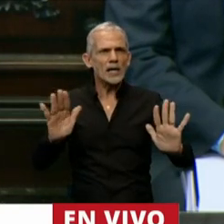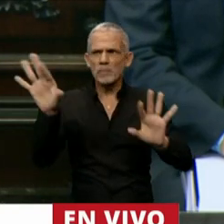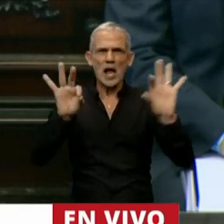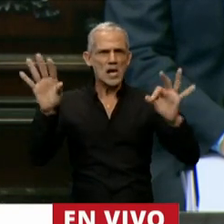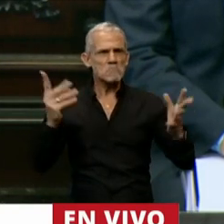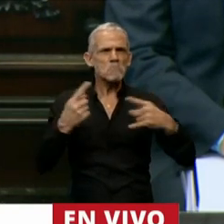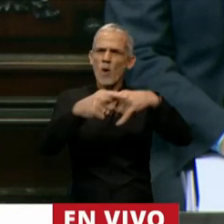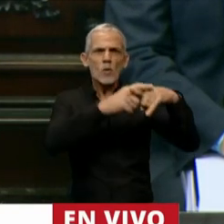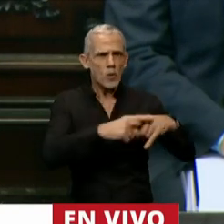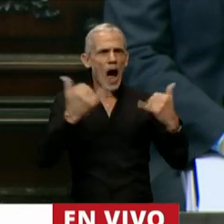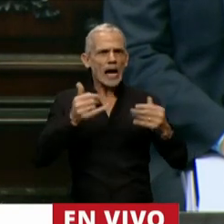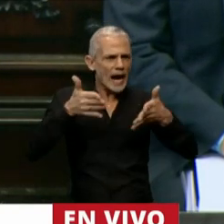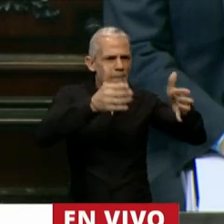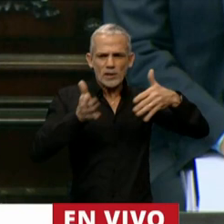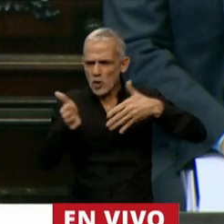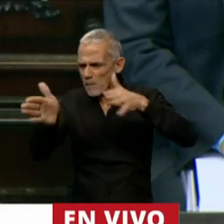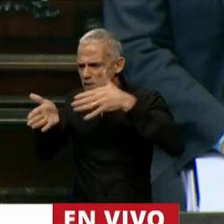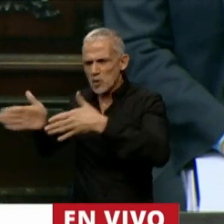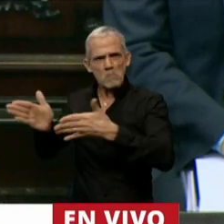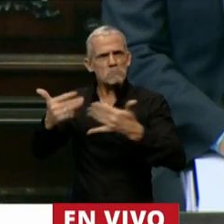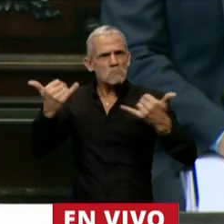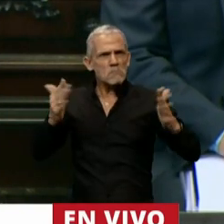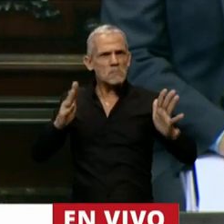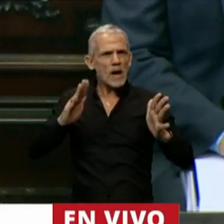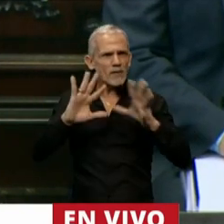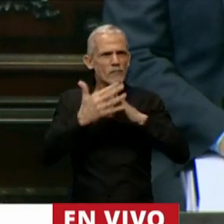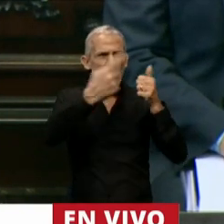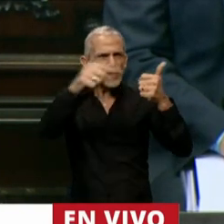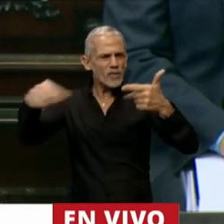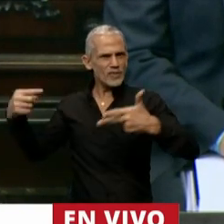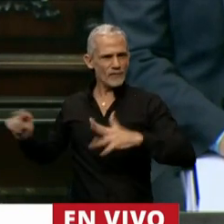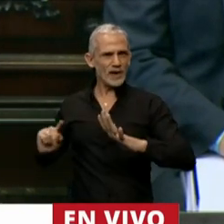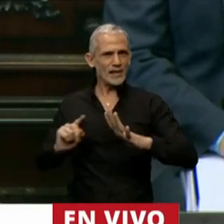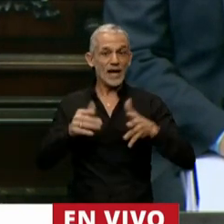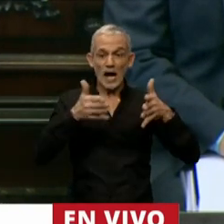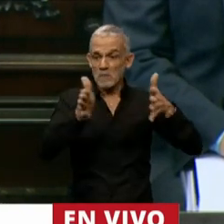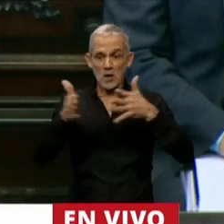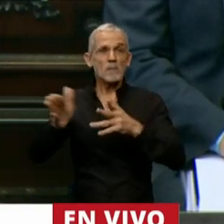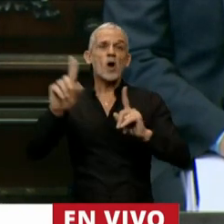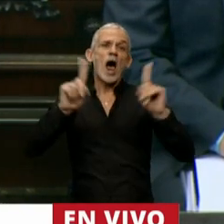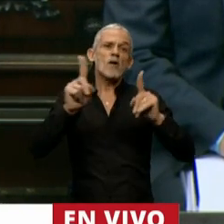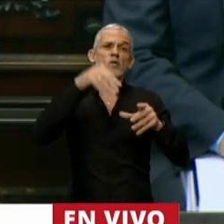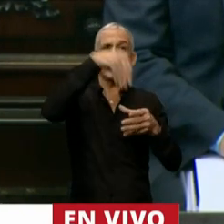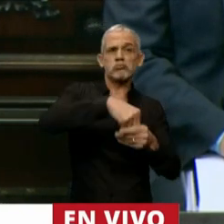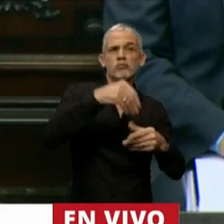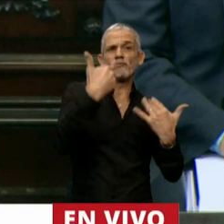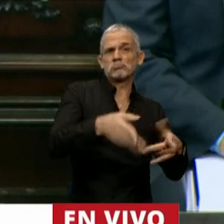Debatimos distintos caminos y esos caminos fueron elegidos por unos y por otros.